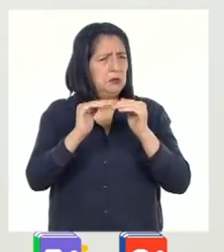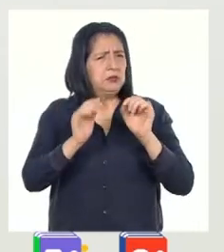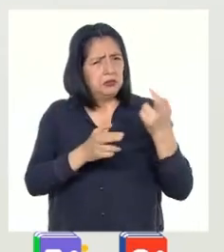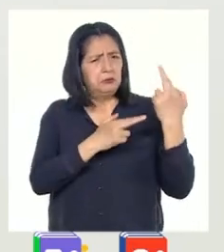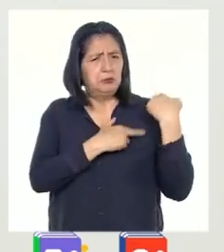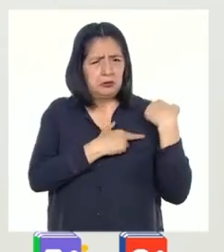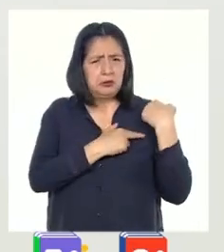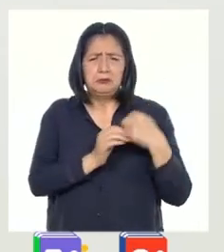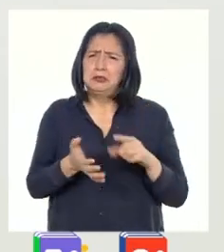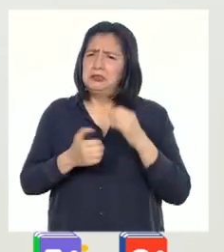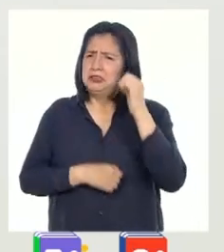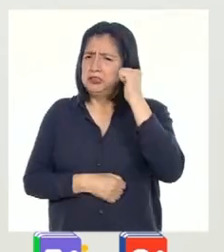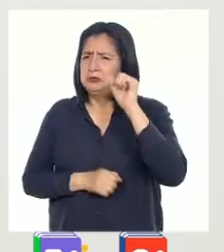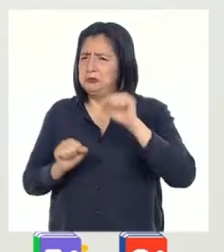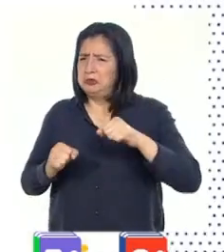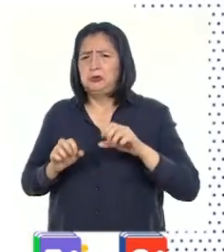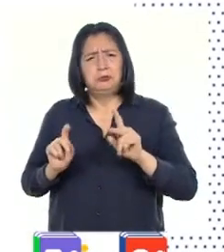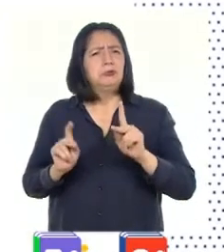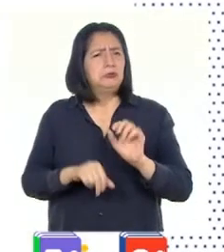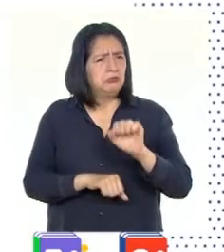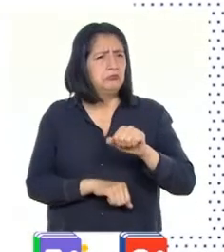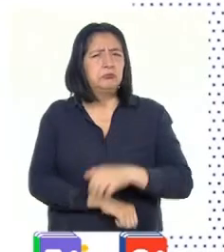deberes, derechos y oportunidades.